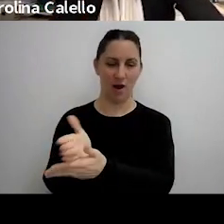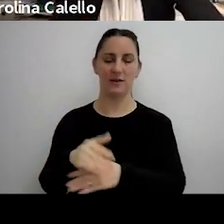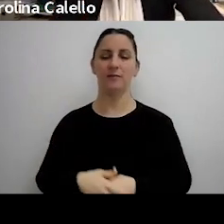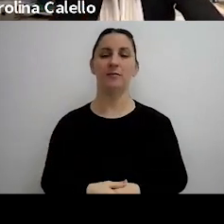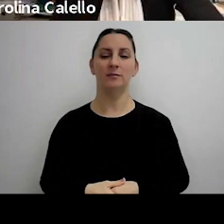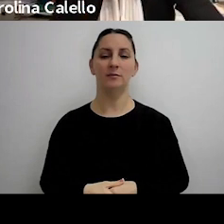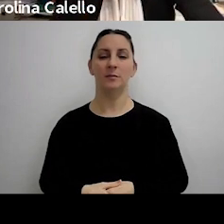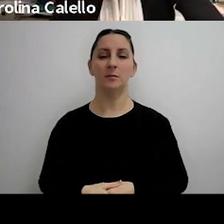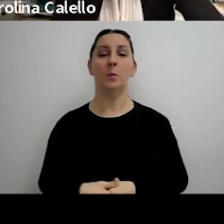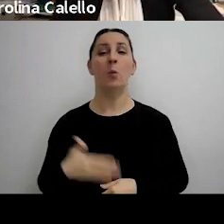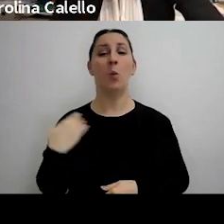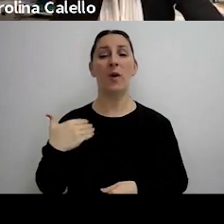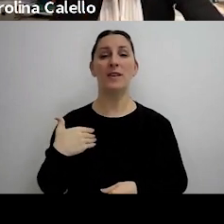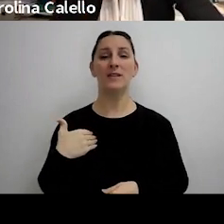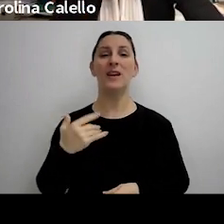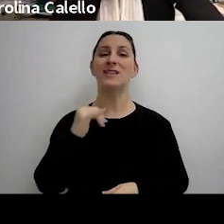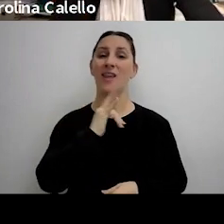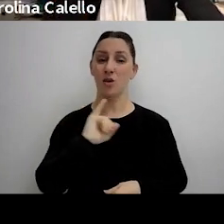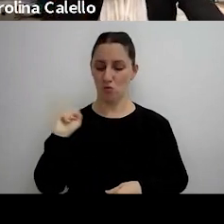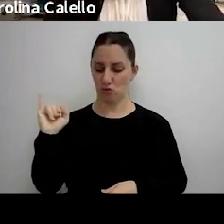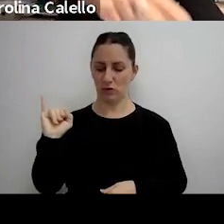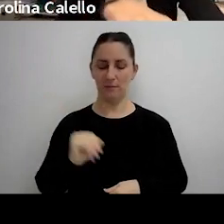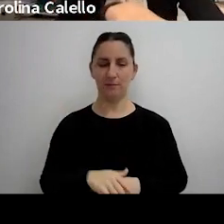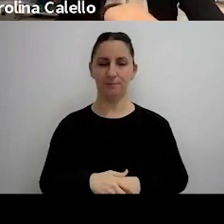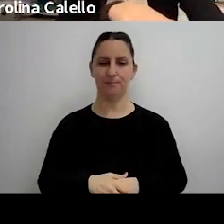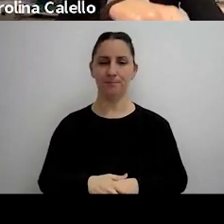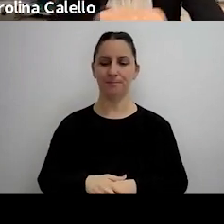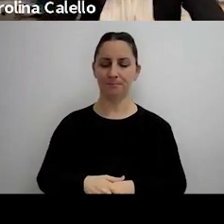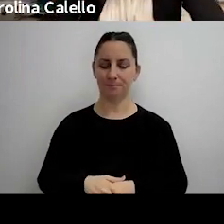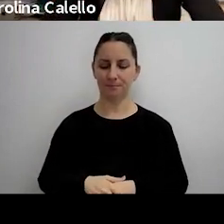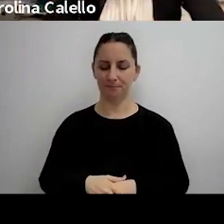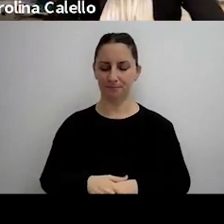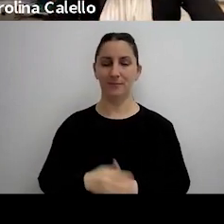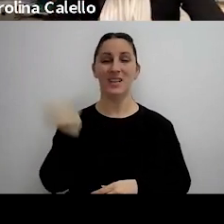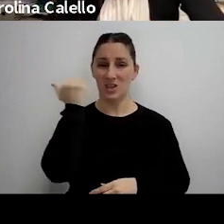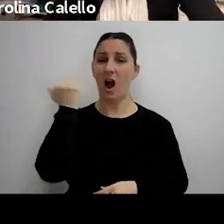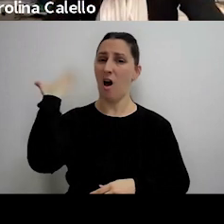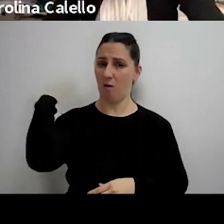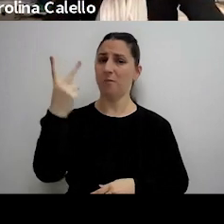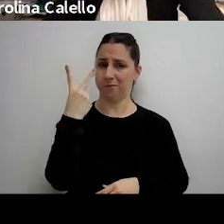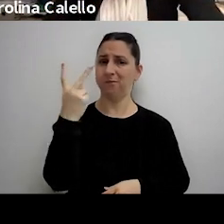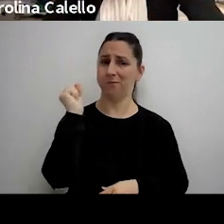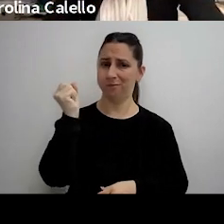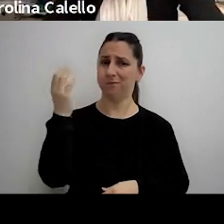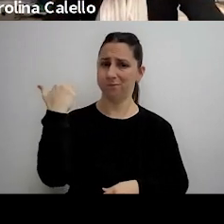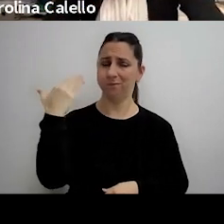salvo claramente que se denuncie ya hay dos antecedentes en que